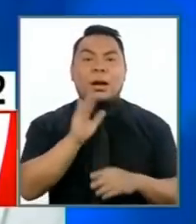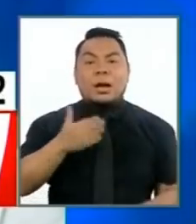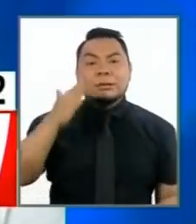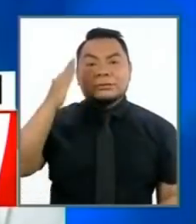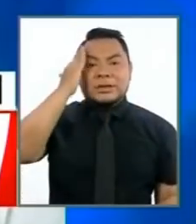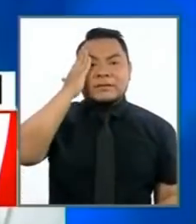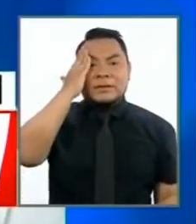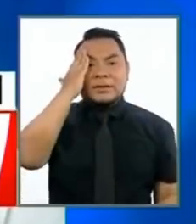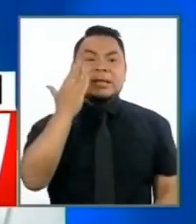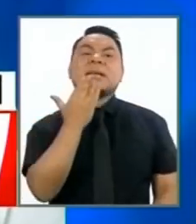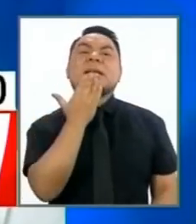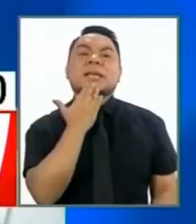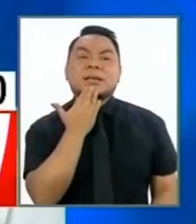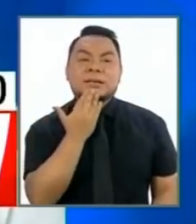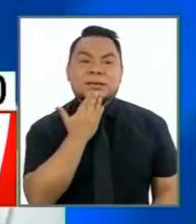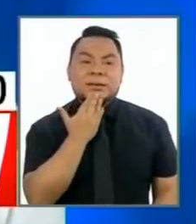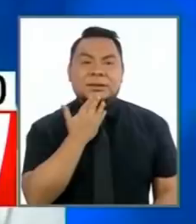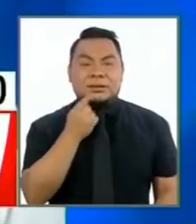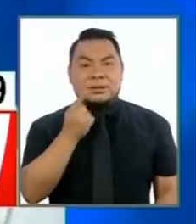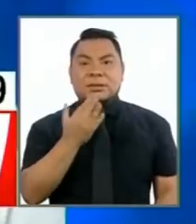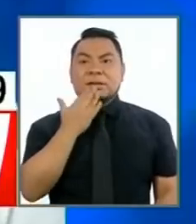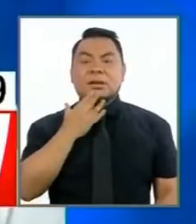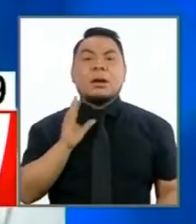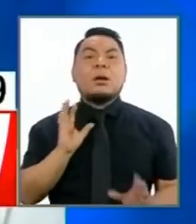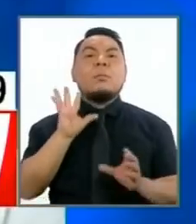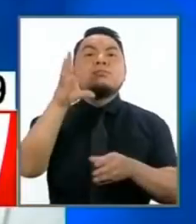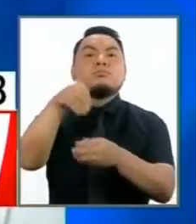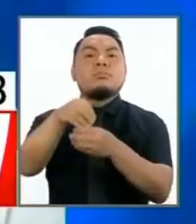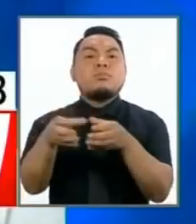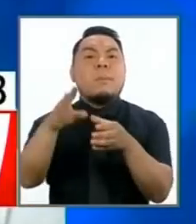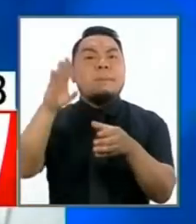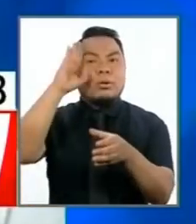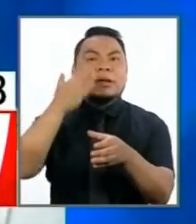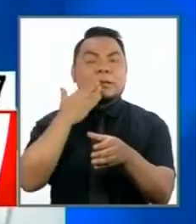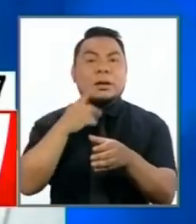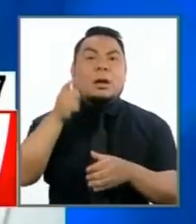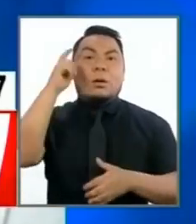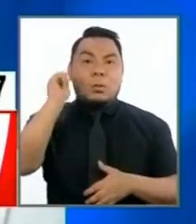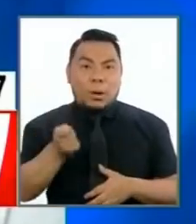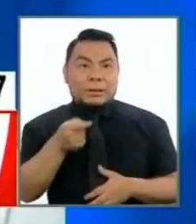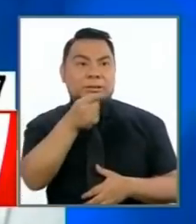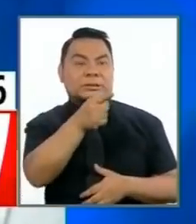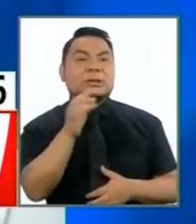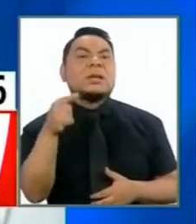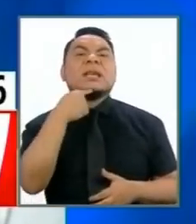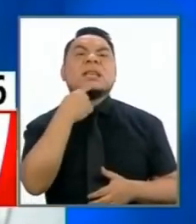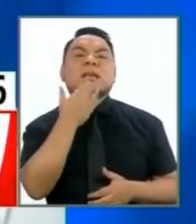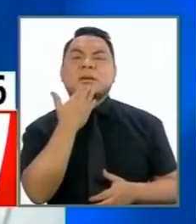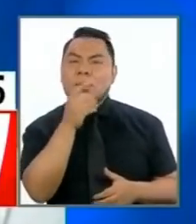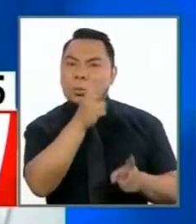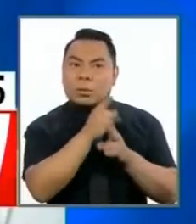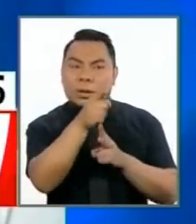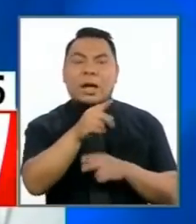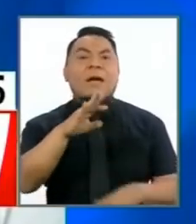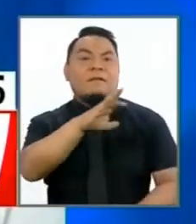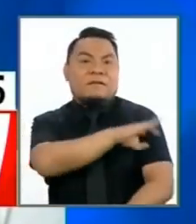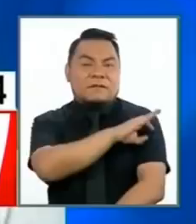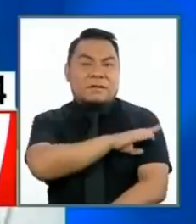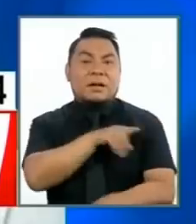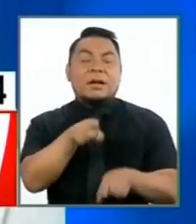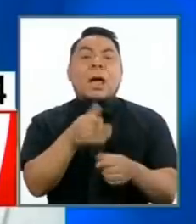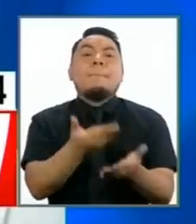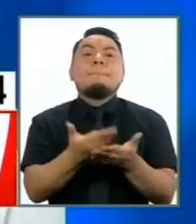a quienes instituimos como policías y también a jueces a fiscales eso de la prueba del